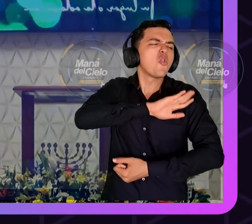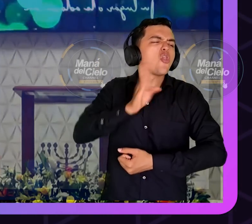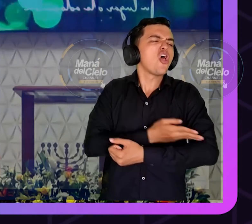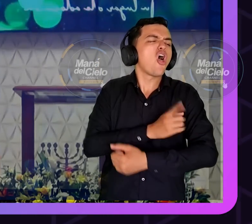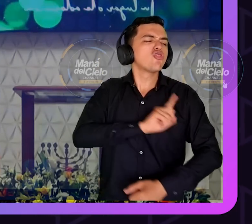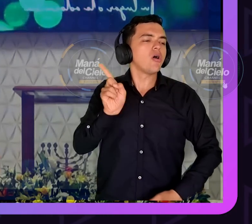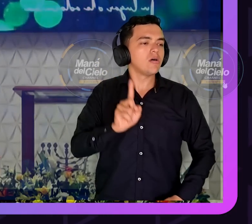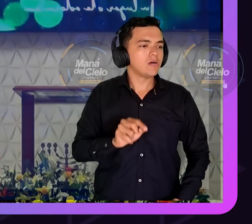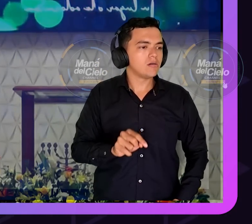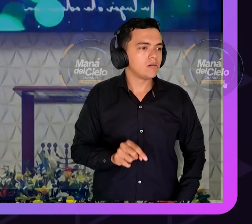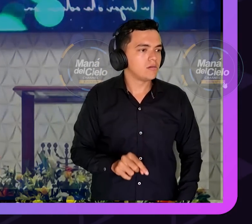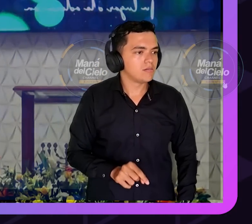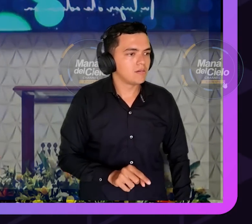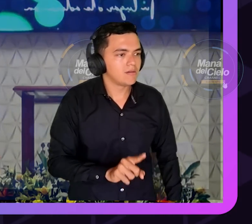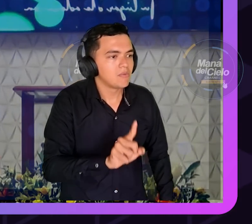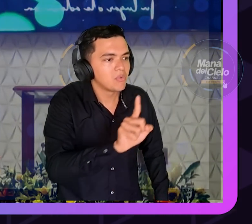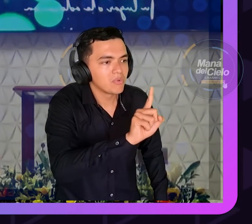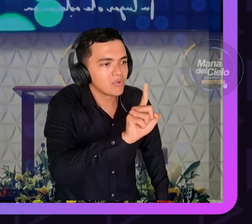tú no crees que llovió pan